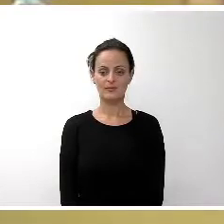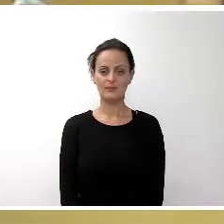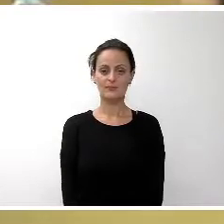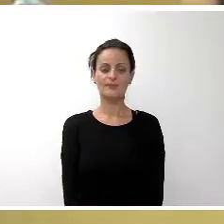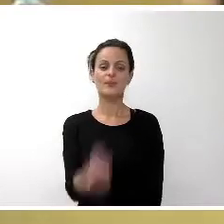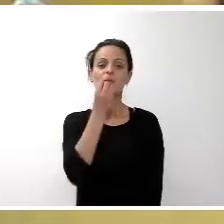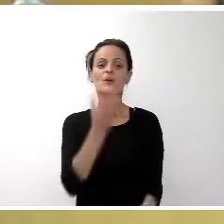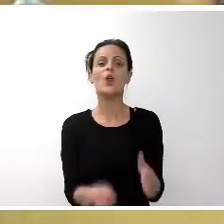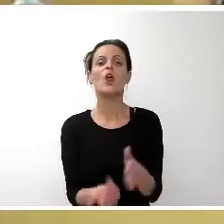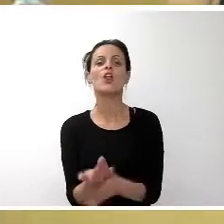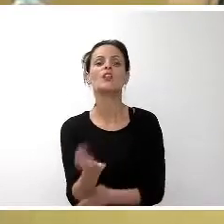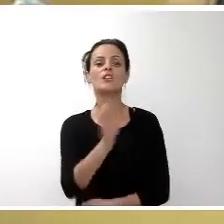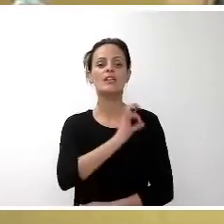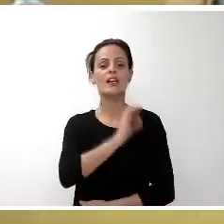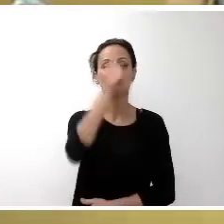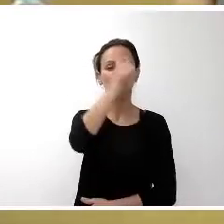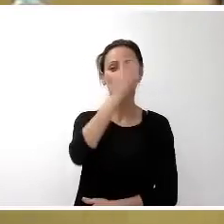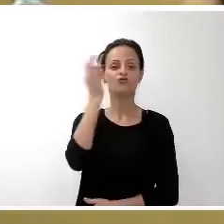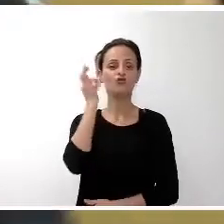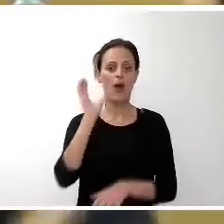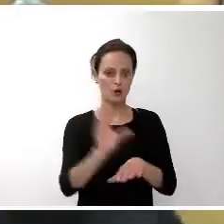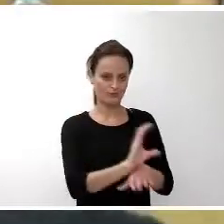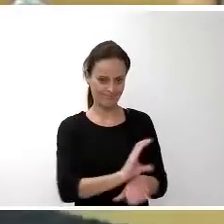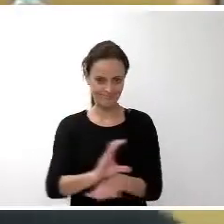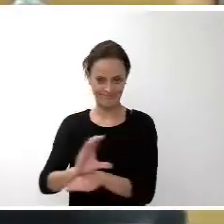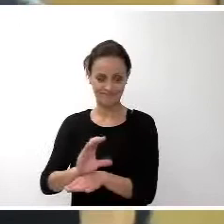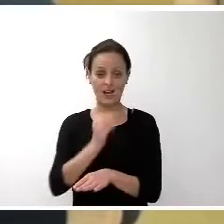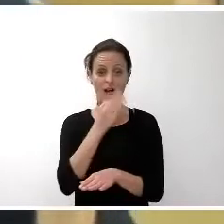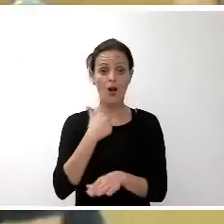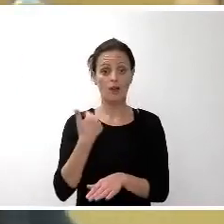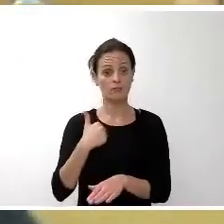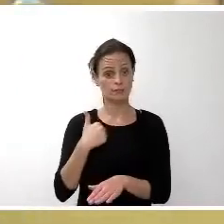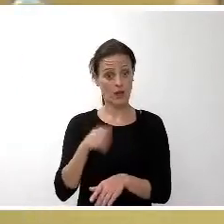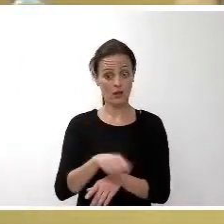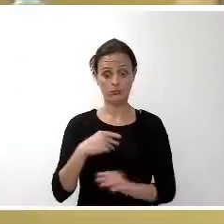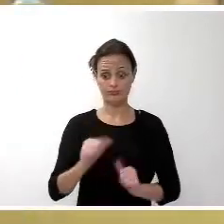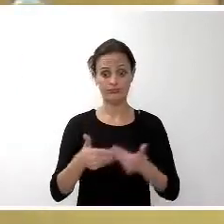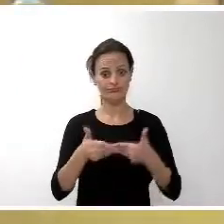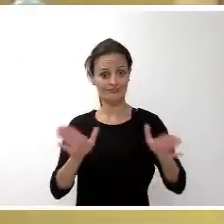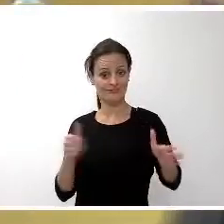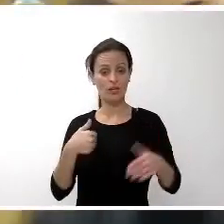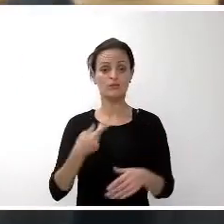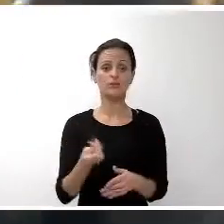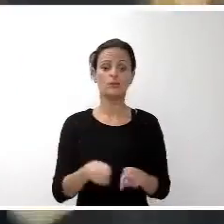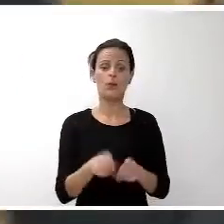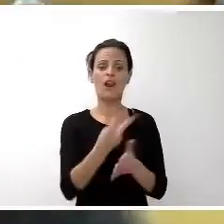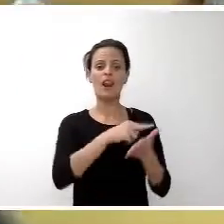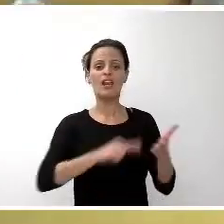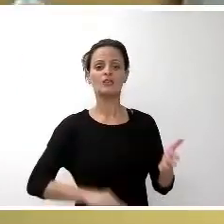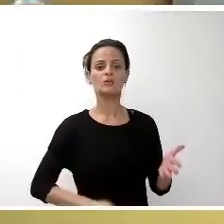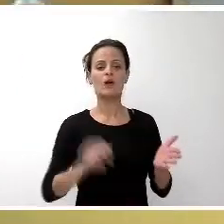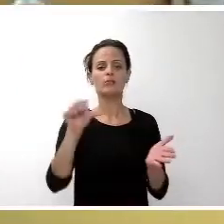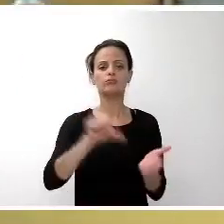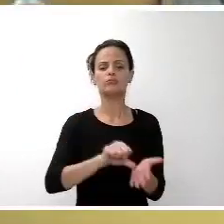Buenos días, señores consejeros y señoras consejeras. Comienza la sesión de este Pleno con la lectura del único punto del día.